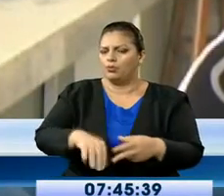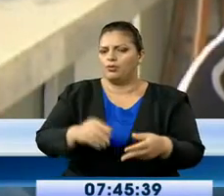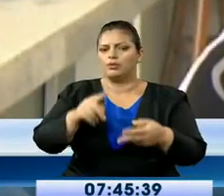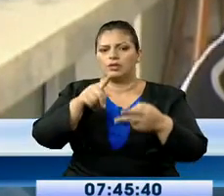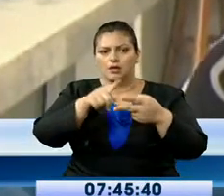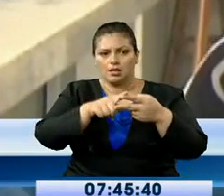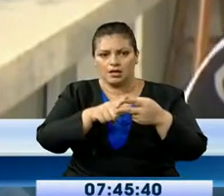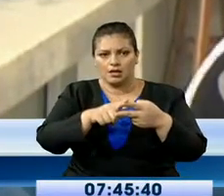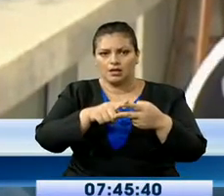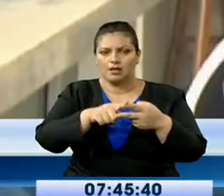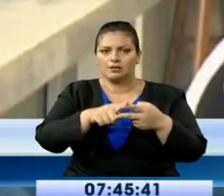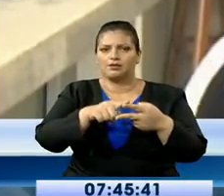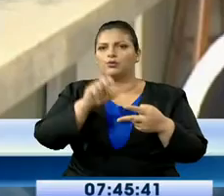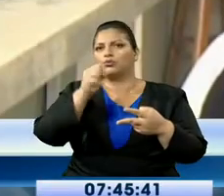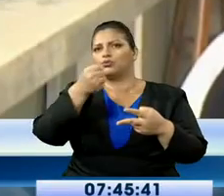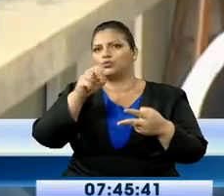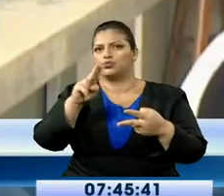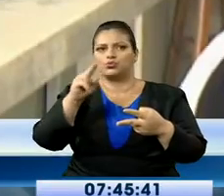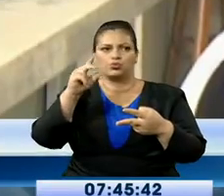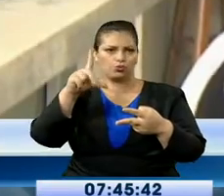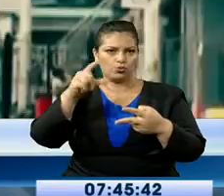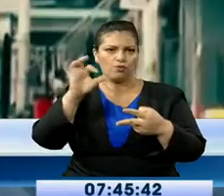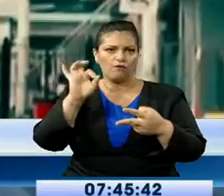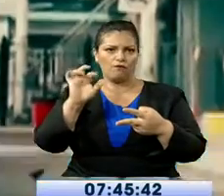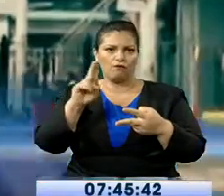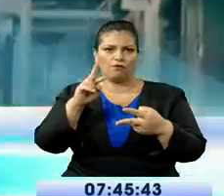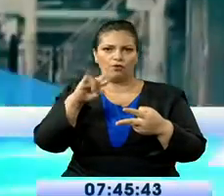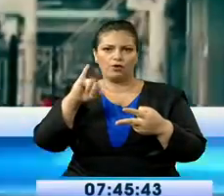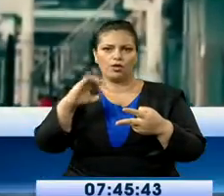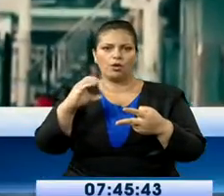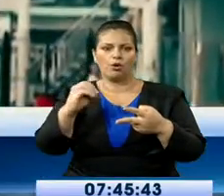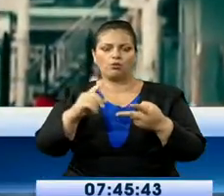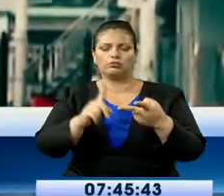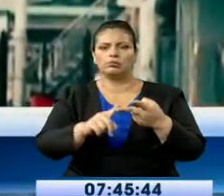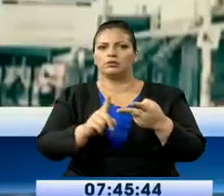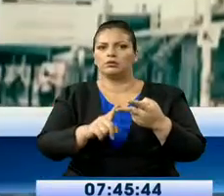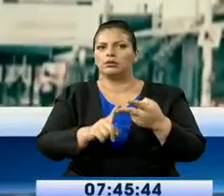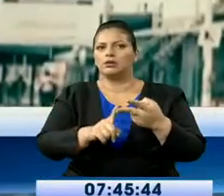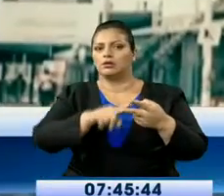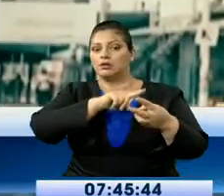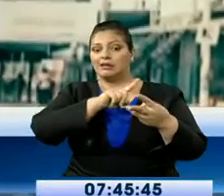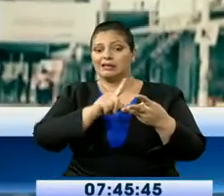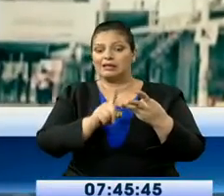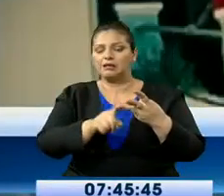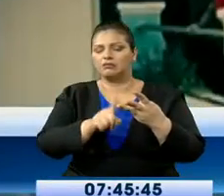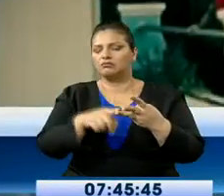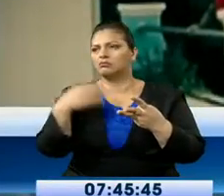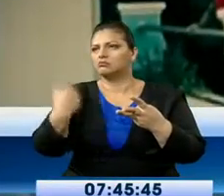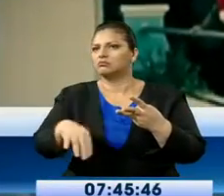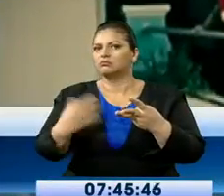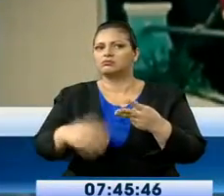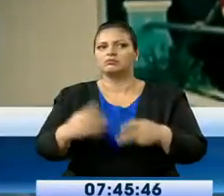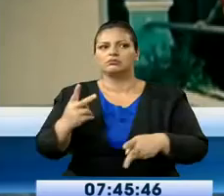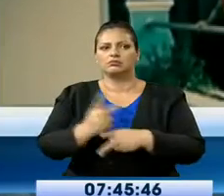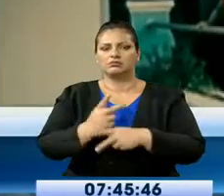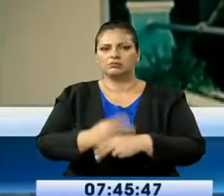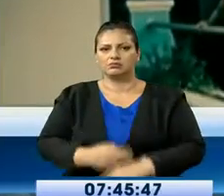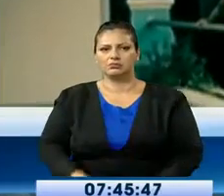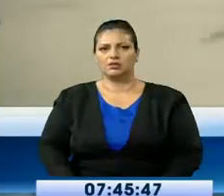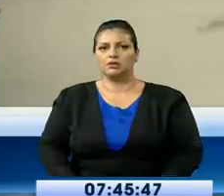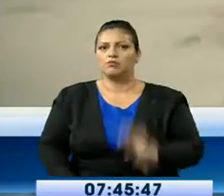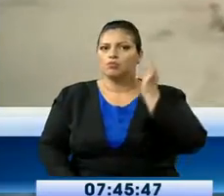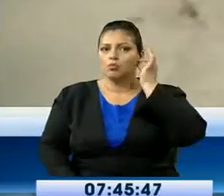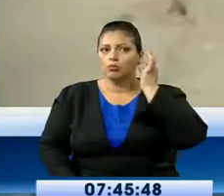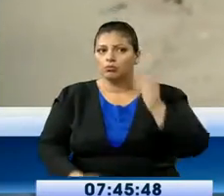ácidos, los tres son ácidos minerales. La mujer continúa asilada en la unidad de quemados del Hospital Luis Bernaza.